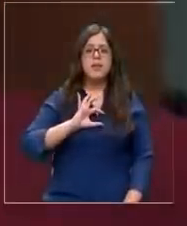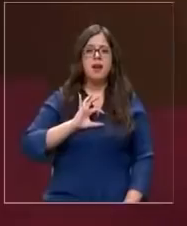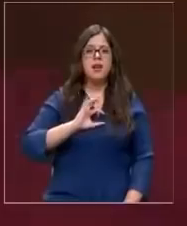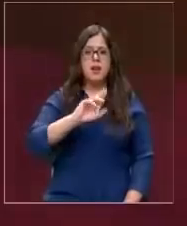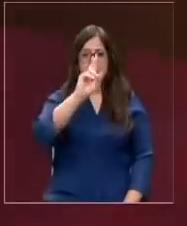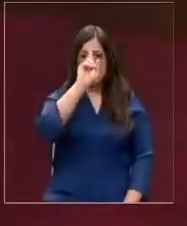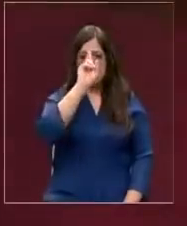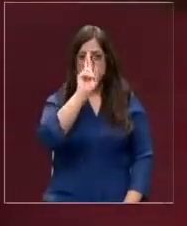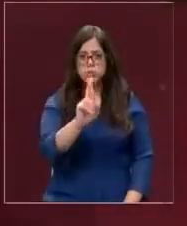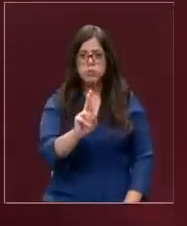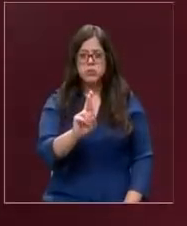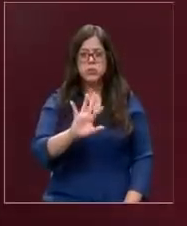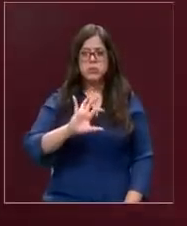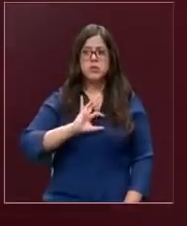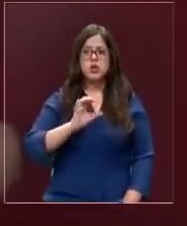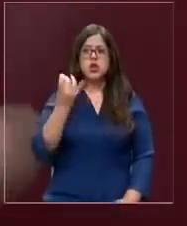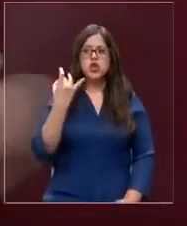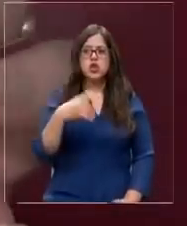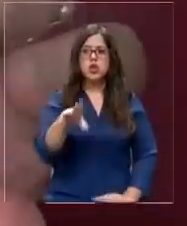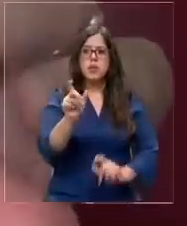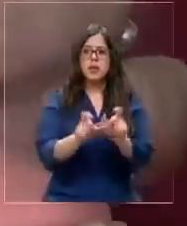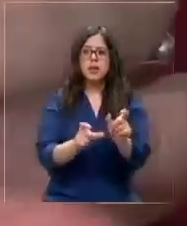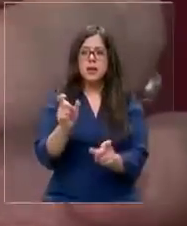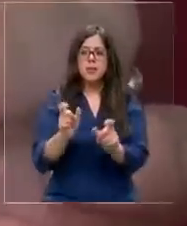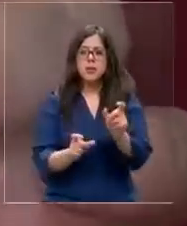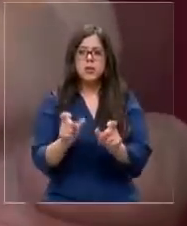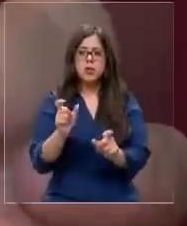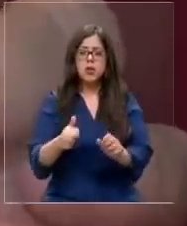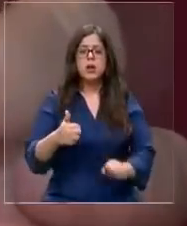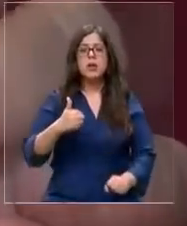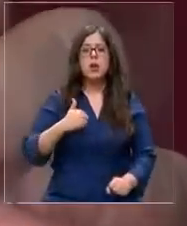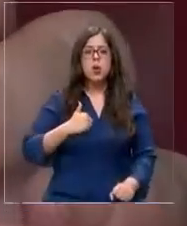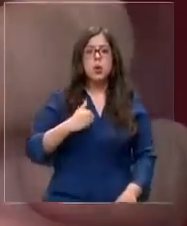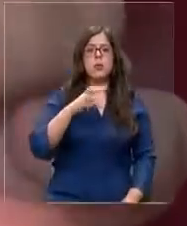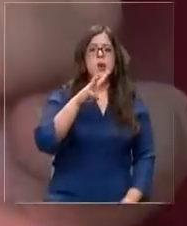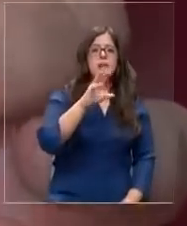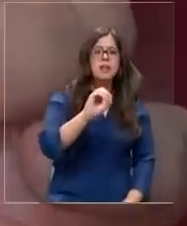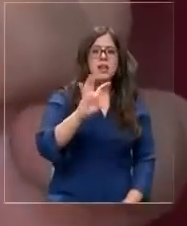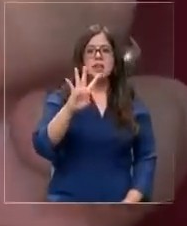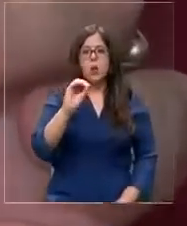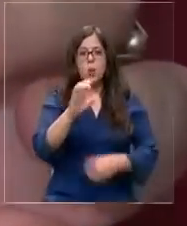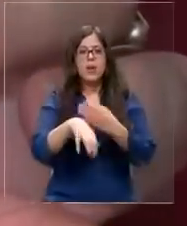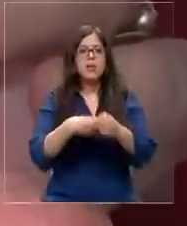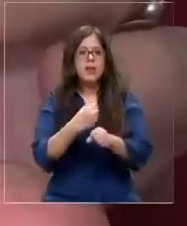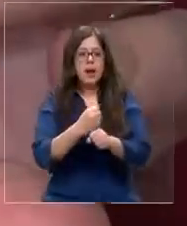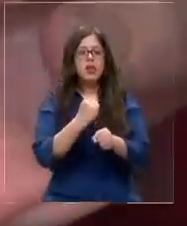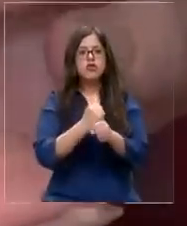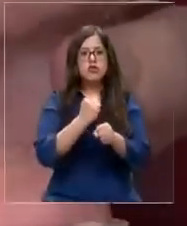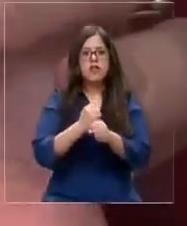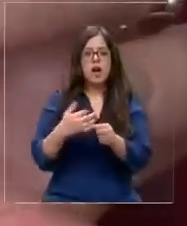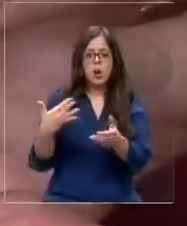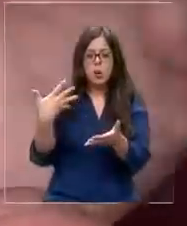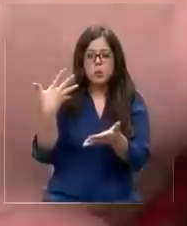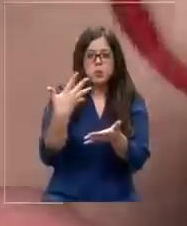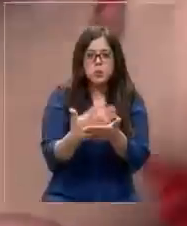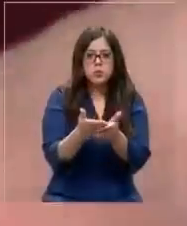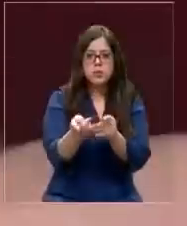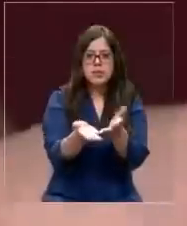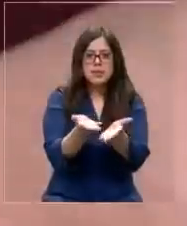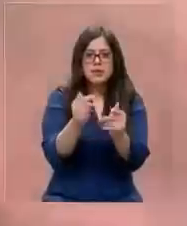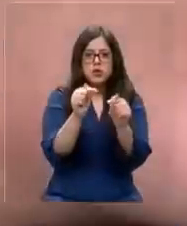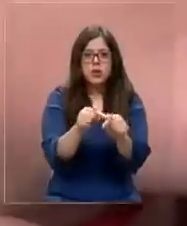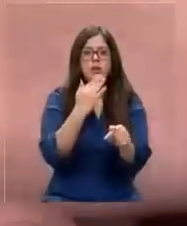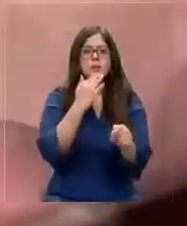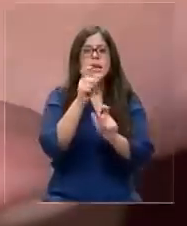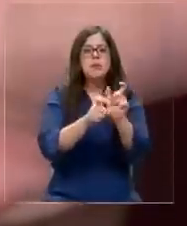que se lo dan solamente a las personas que cumplen 30, 40 años de servicio y a